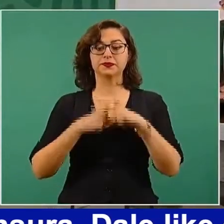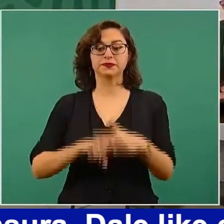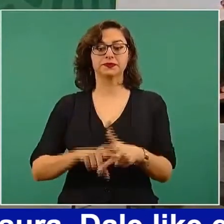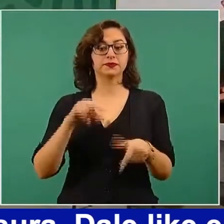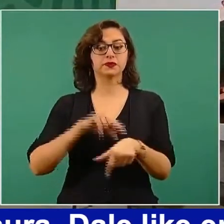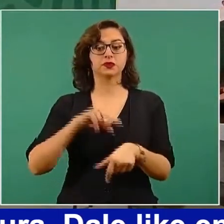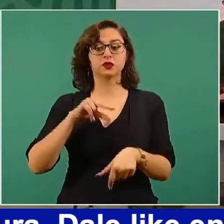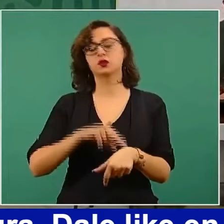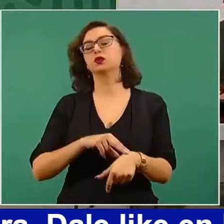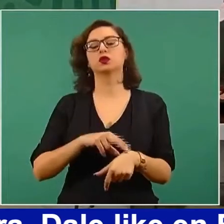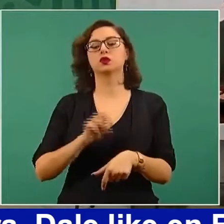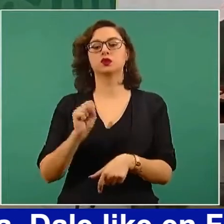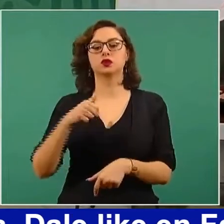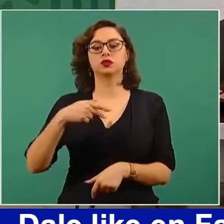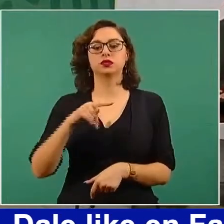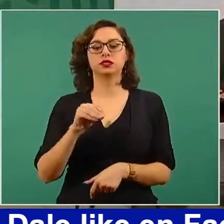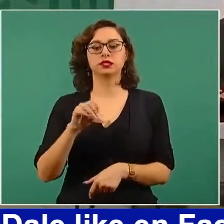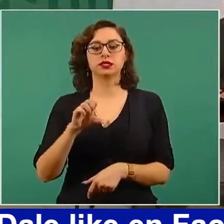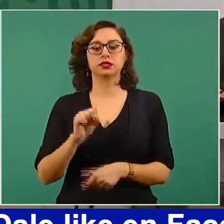doctor Santos. ¡Gracias! ¡Gracias! ¡Gracias!